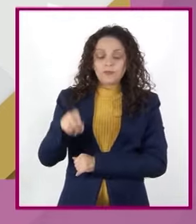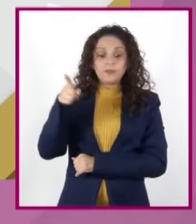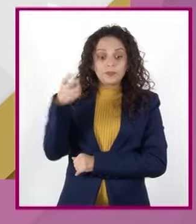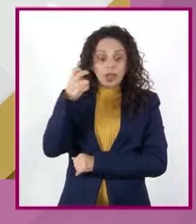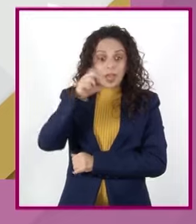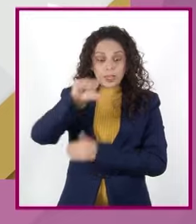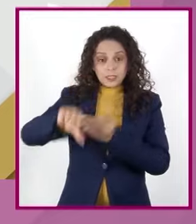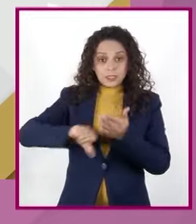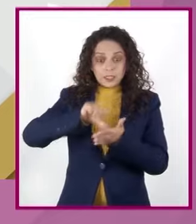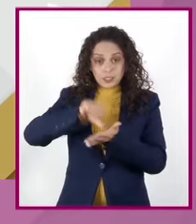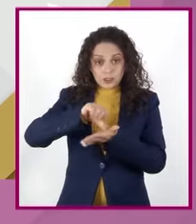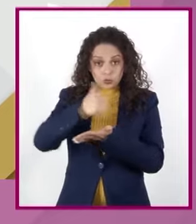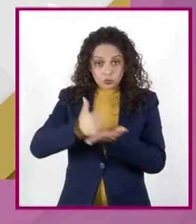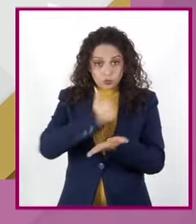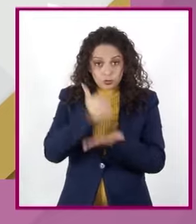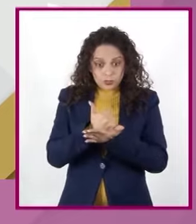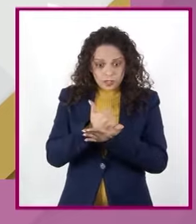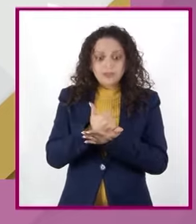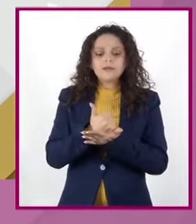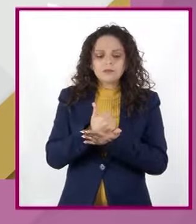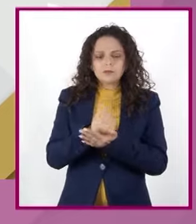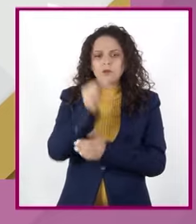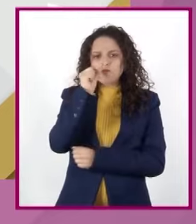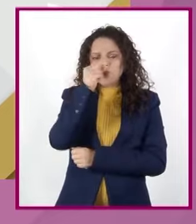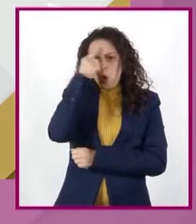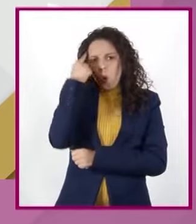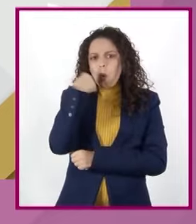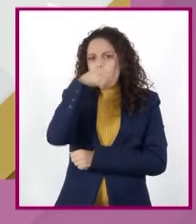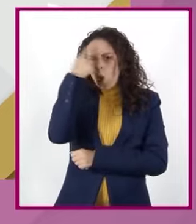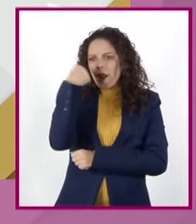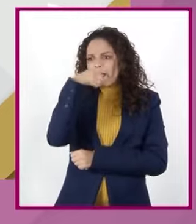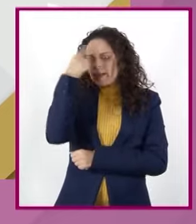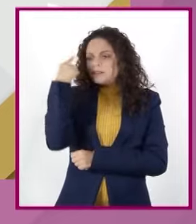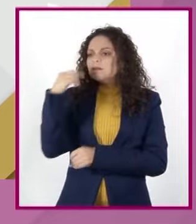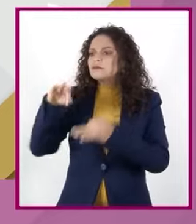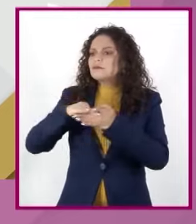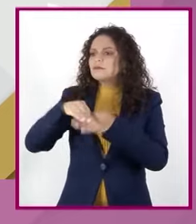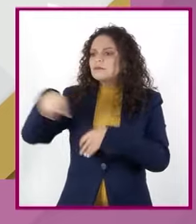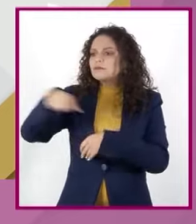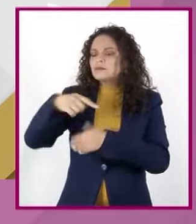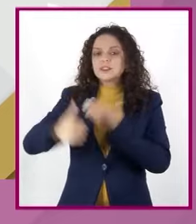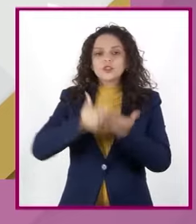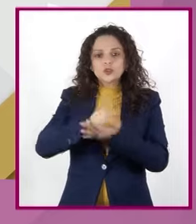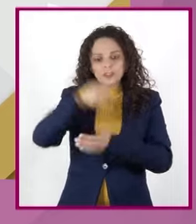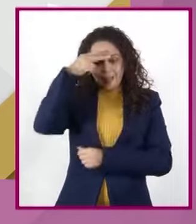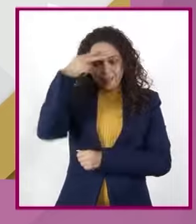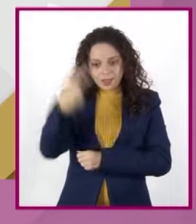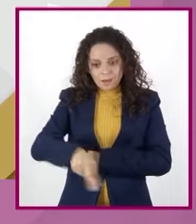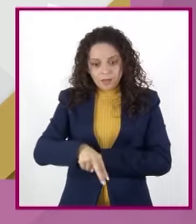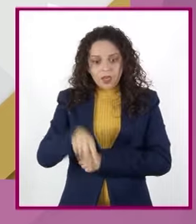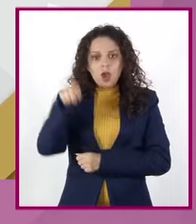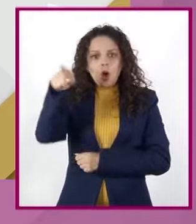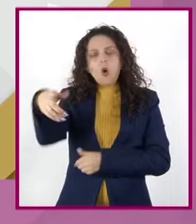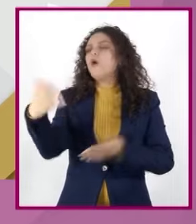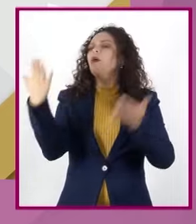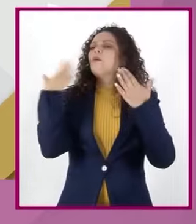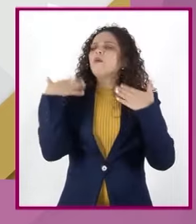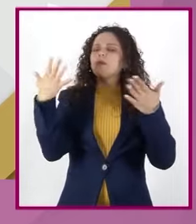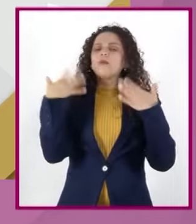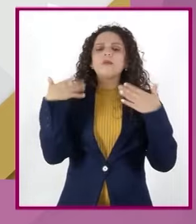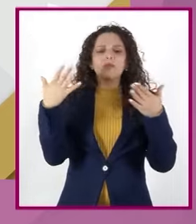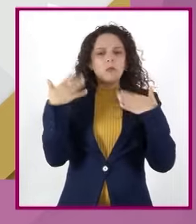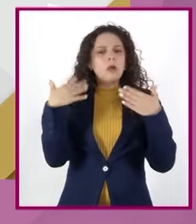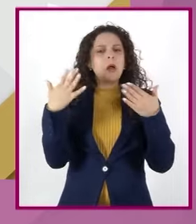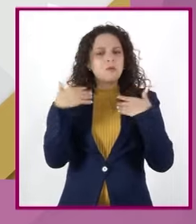se encuentra a tan solo un par de horas de la Ciudad de México. Cuenta con un clima cálido la mayor parte del